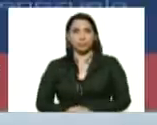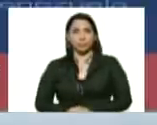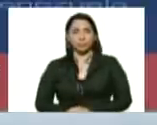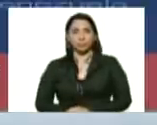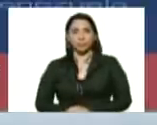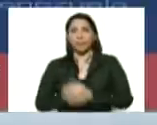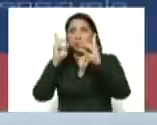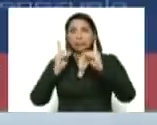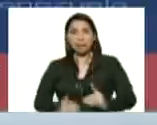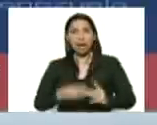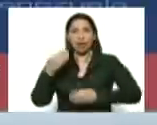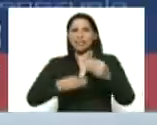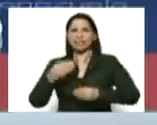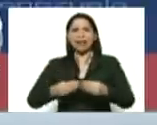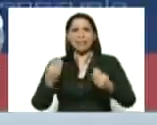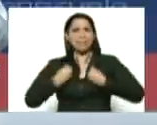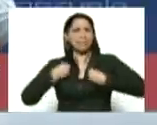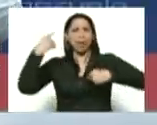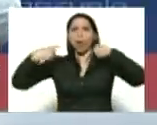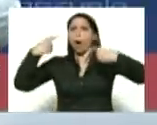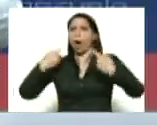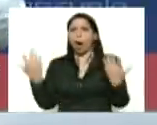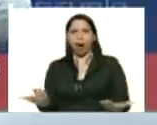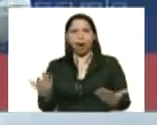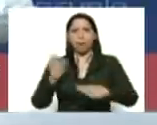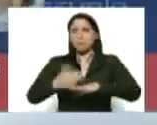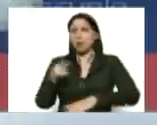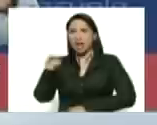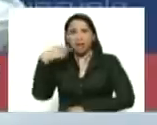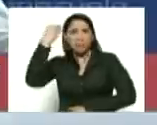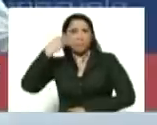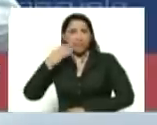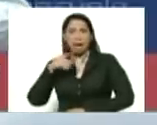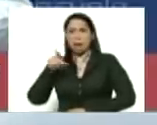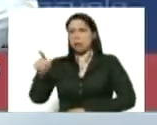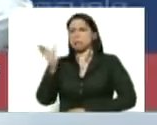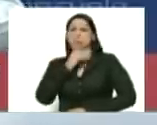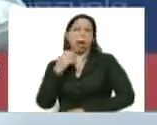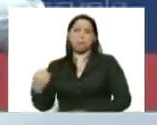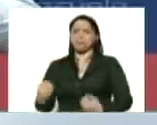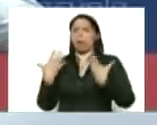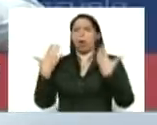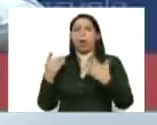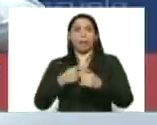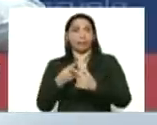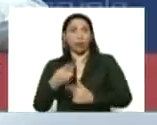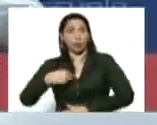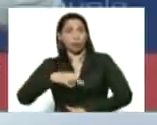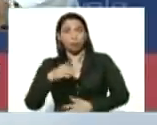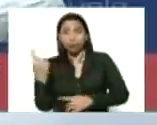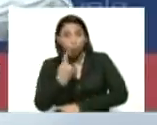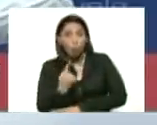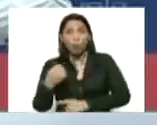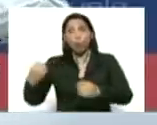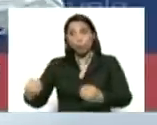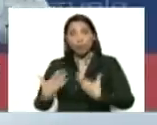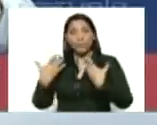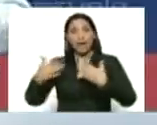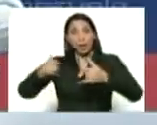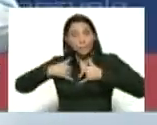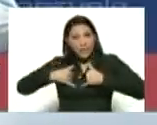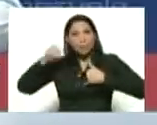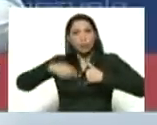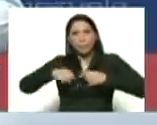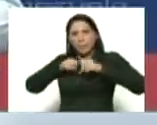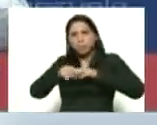decidieron hacer la vida loca. Ah, porque ellos se creían inmunes. Y entonces no solo se contaminaron ellos, contaminaron a